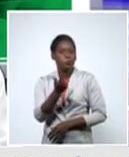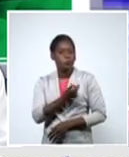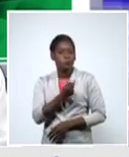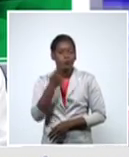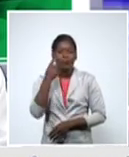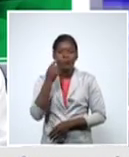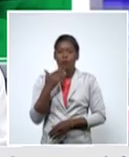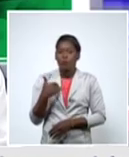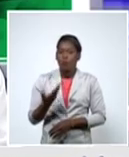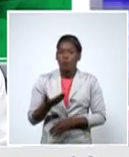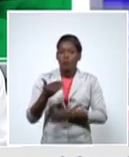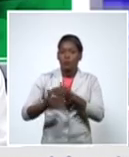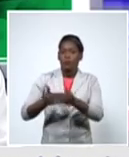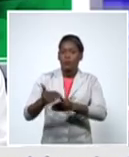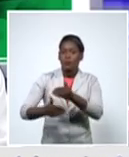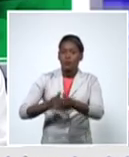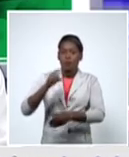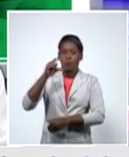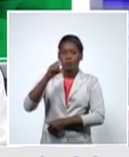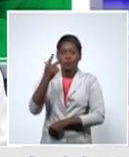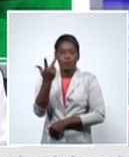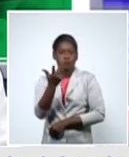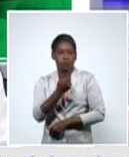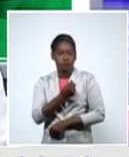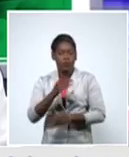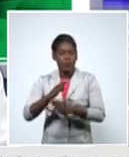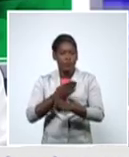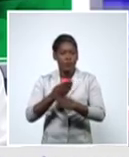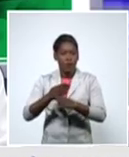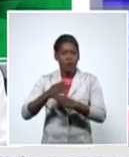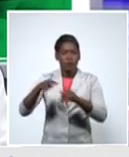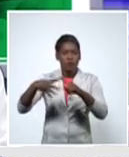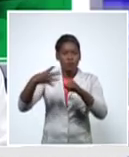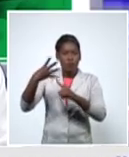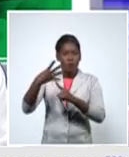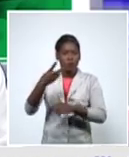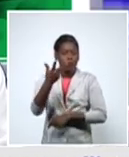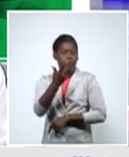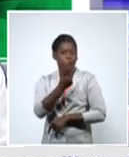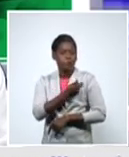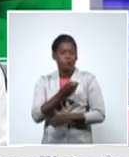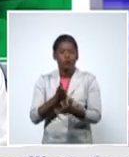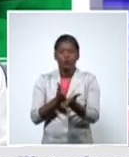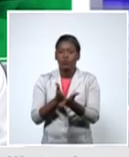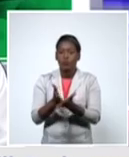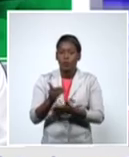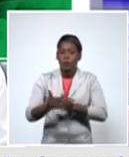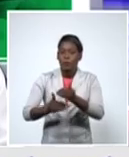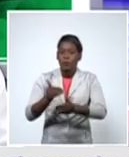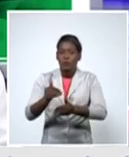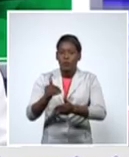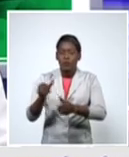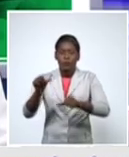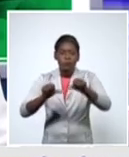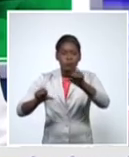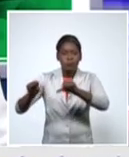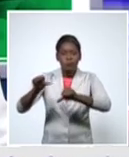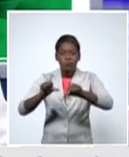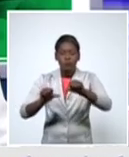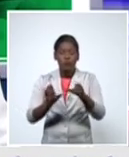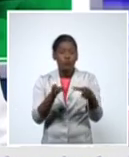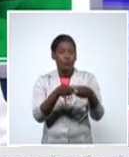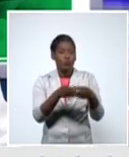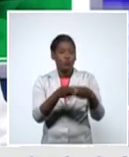Soberana de Abdala en el territorio oriental avanzando y hay un grupo de personas que se han puesto